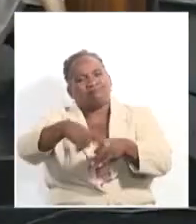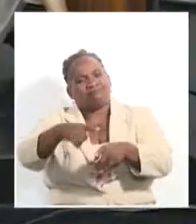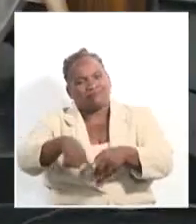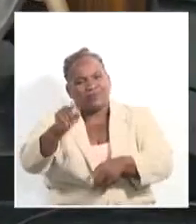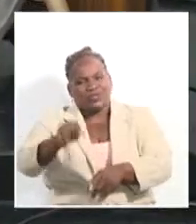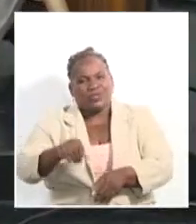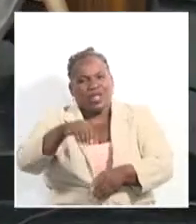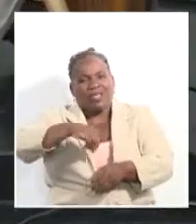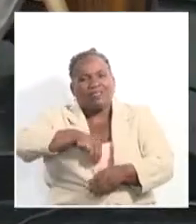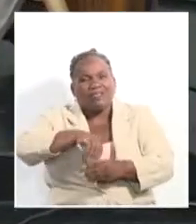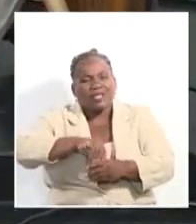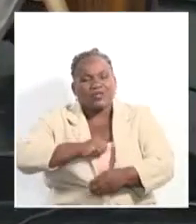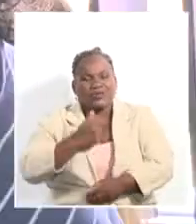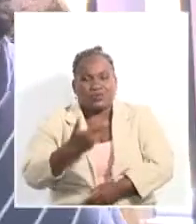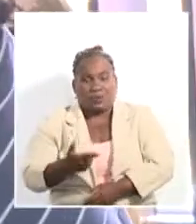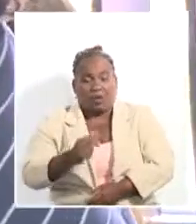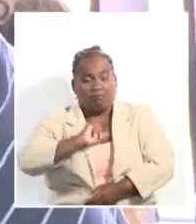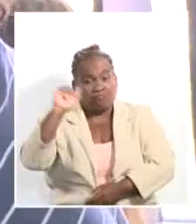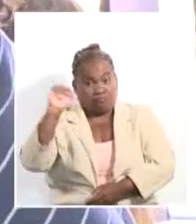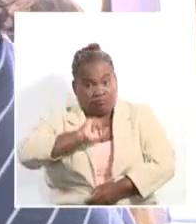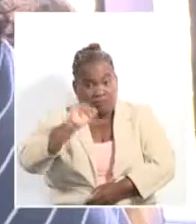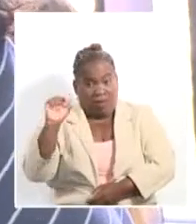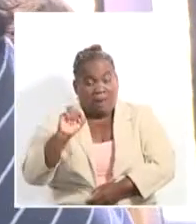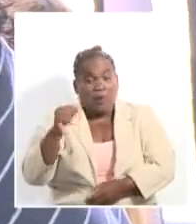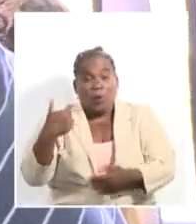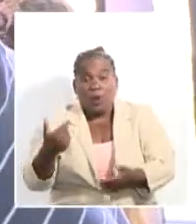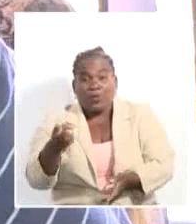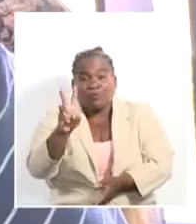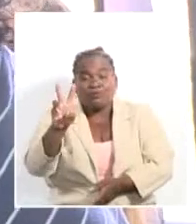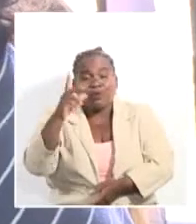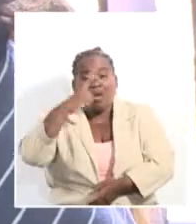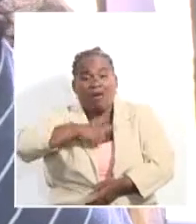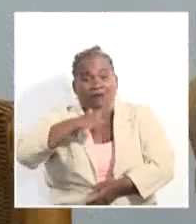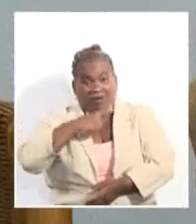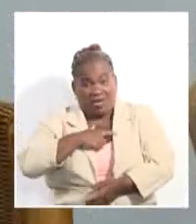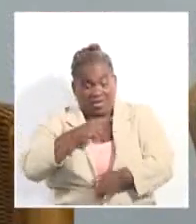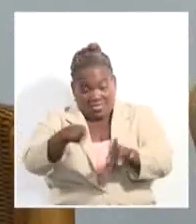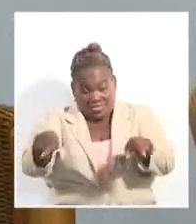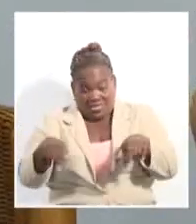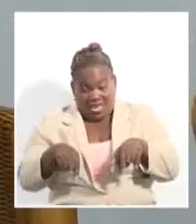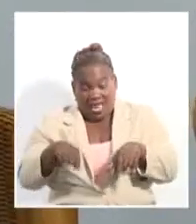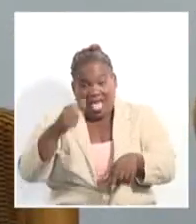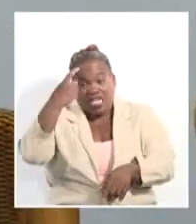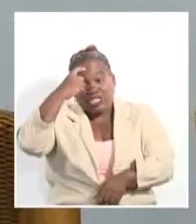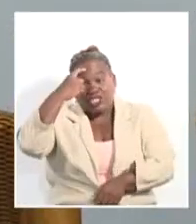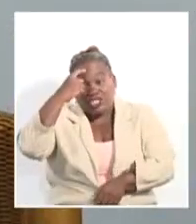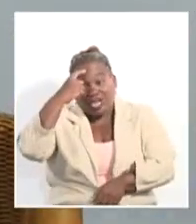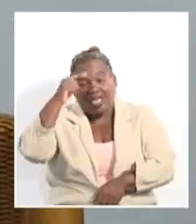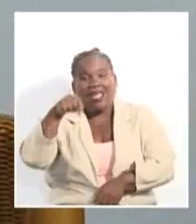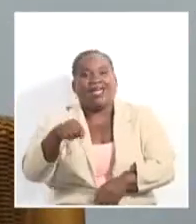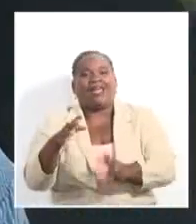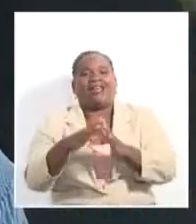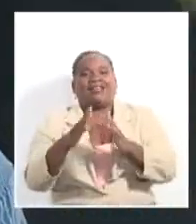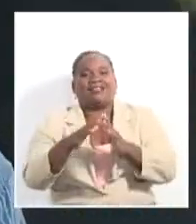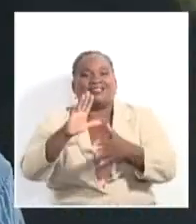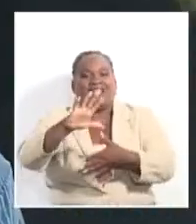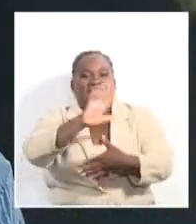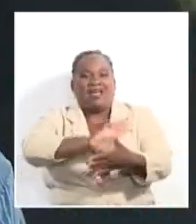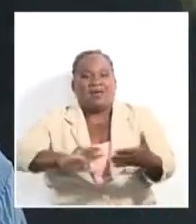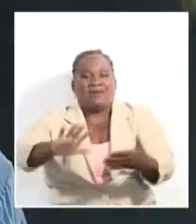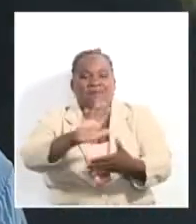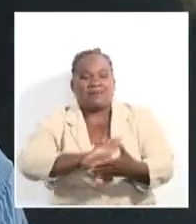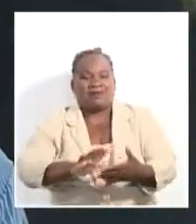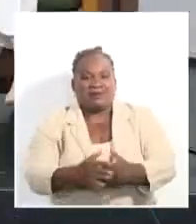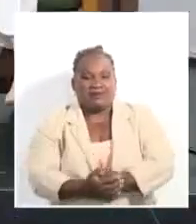de premiación tendrá lugar el próximo 21 de abril en la emblemática Salaché Guevara de Casa de las Américas. Leandris